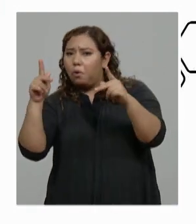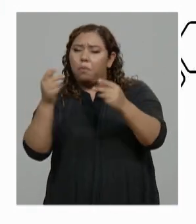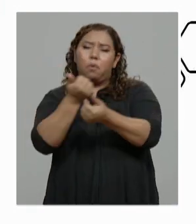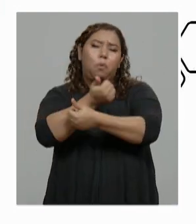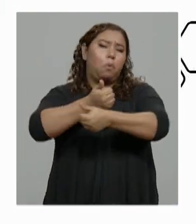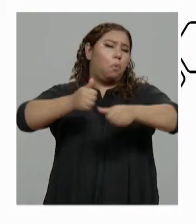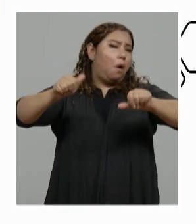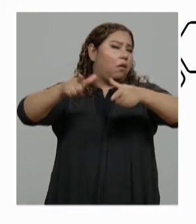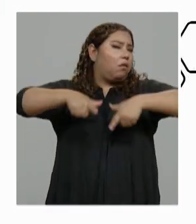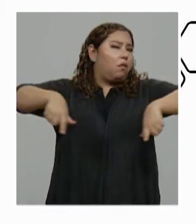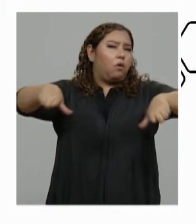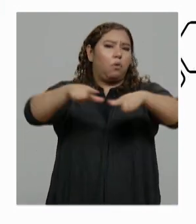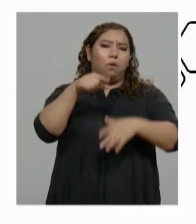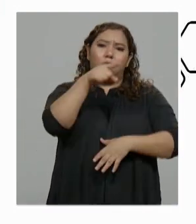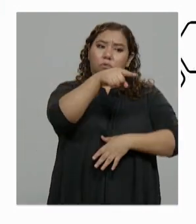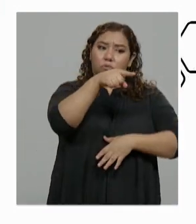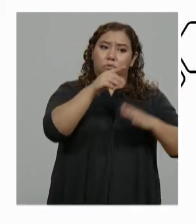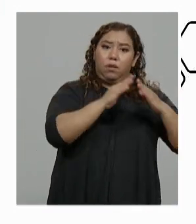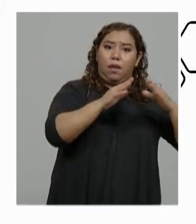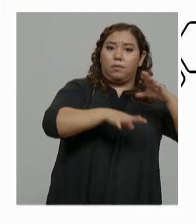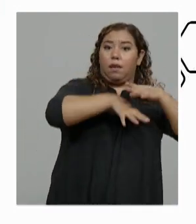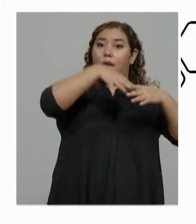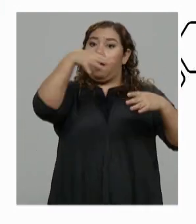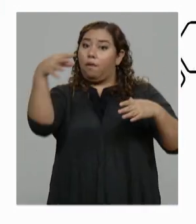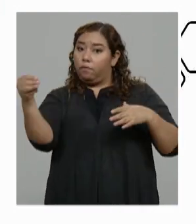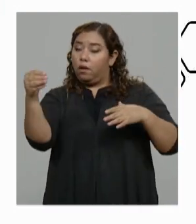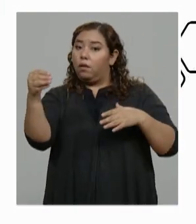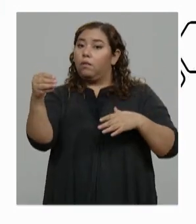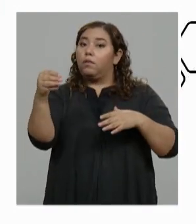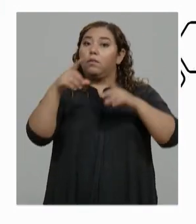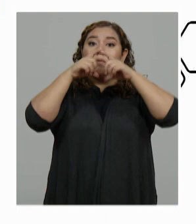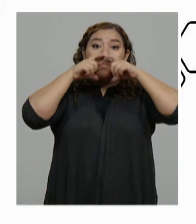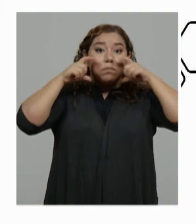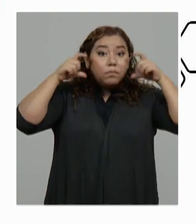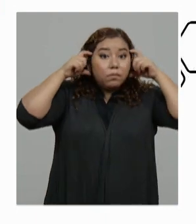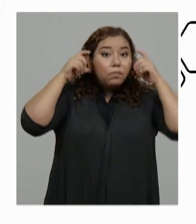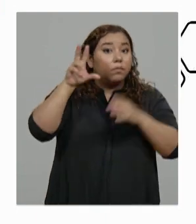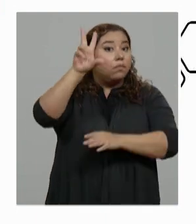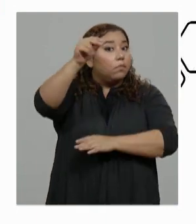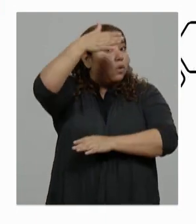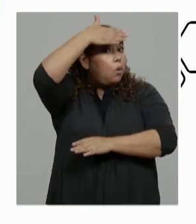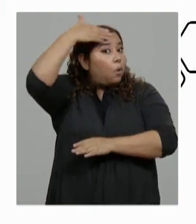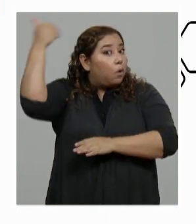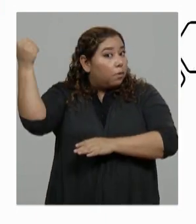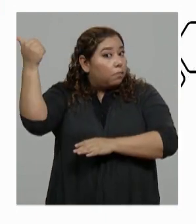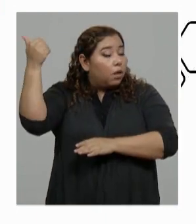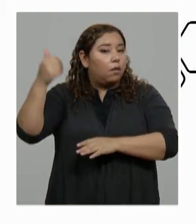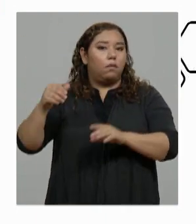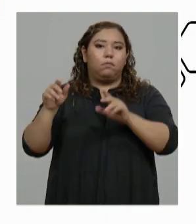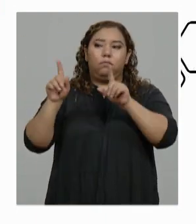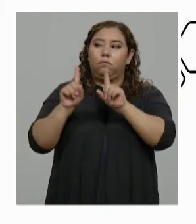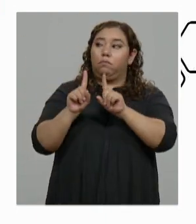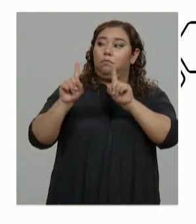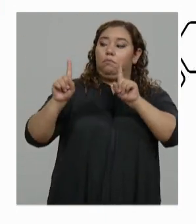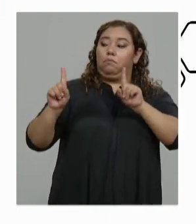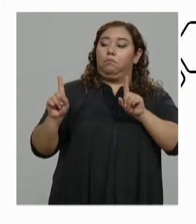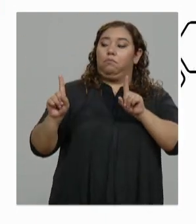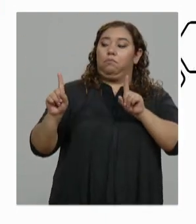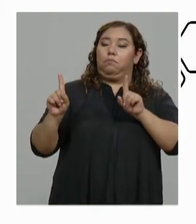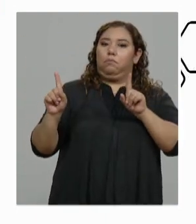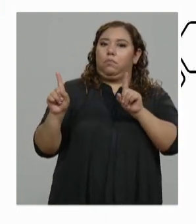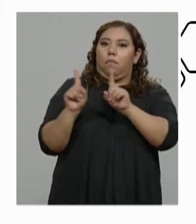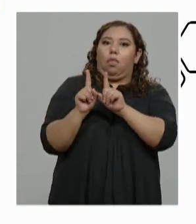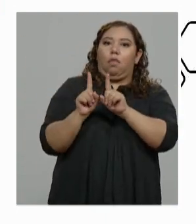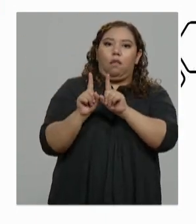usted quiera salir a la calle, entonces no olvide ponerse su mascarilla, guardar la distancia de dos metros y